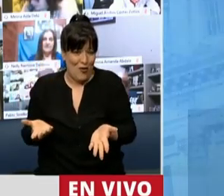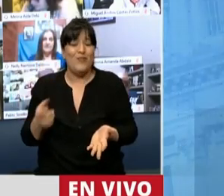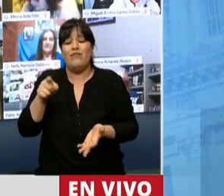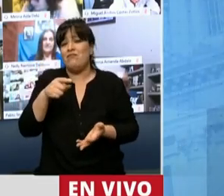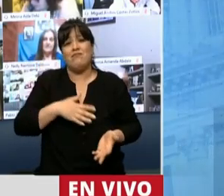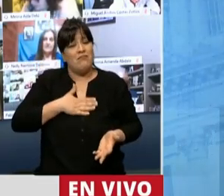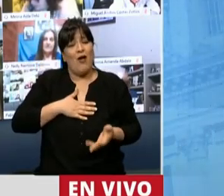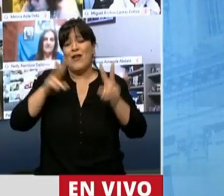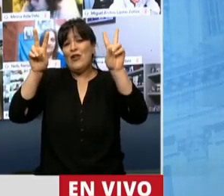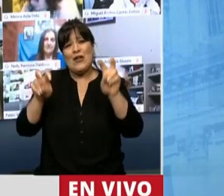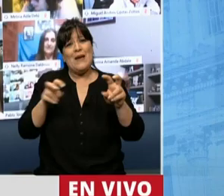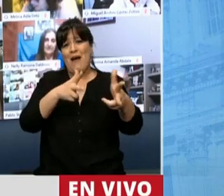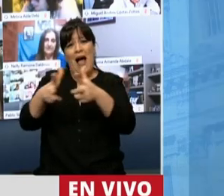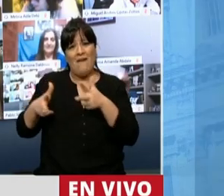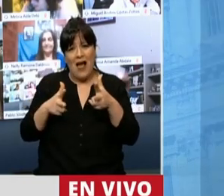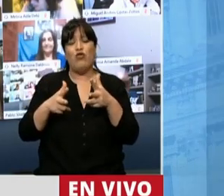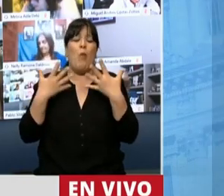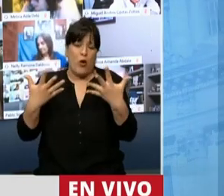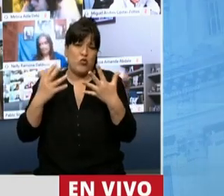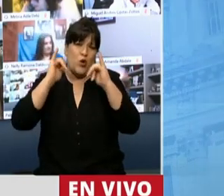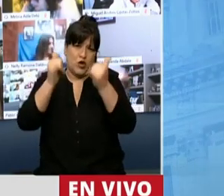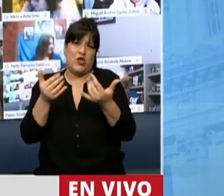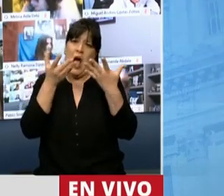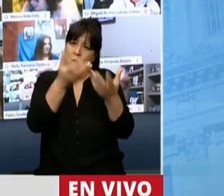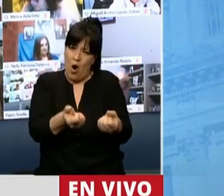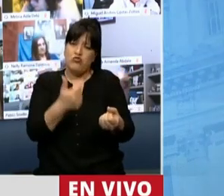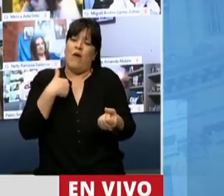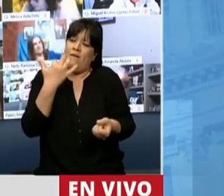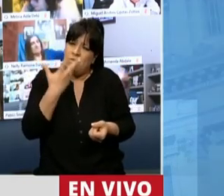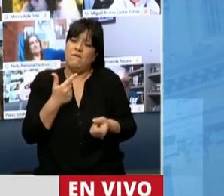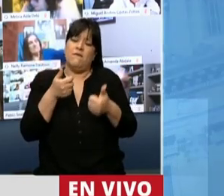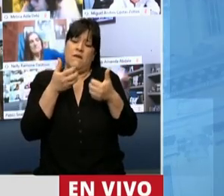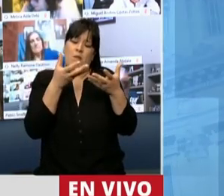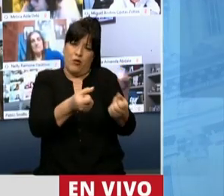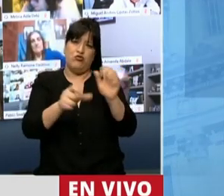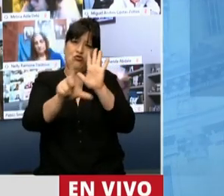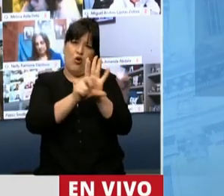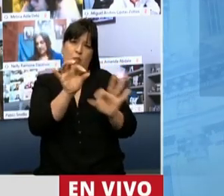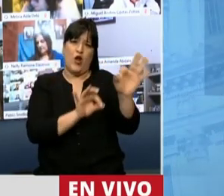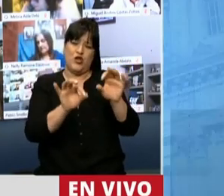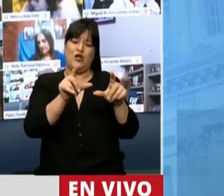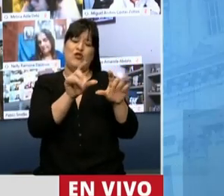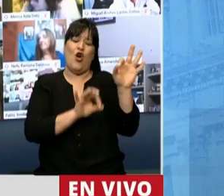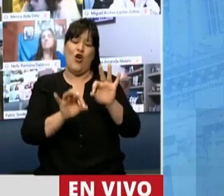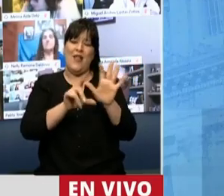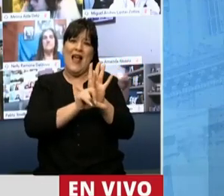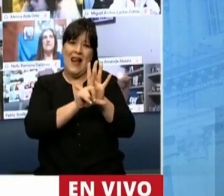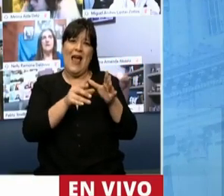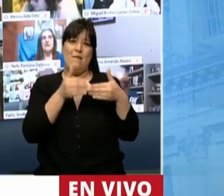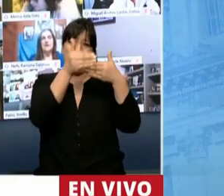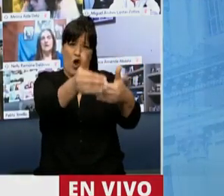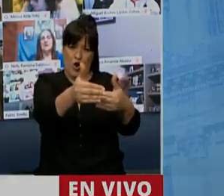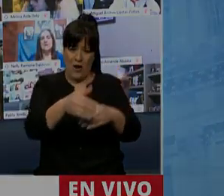que estemos tratando este tema y por supuesto vamos a acompañar con mucho gusto este proyecto de otro. Muchas gracias. Gracias,